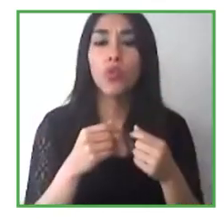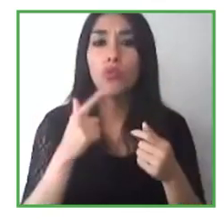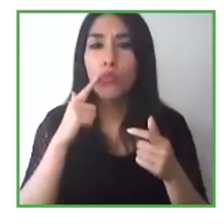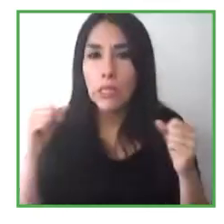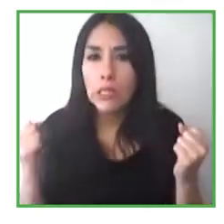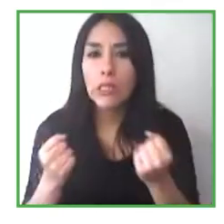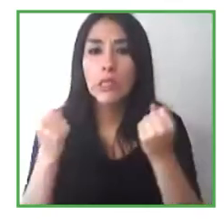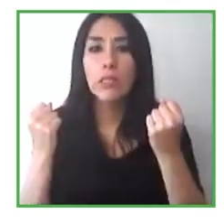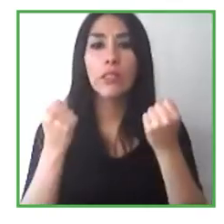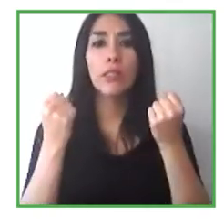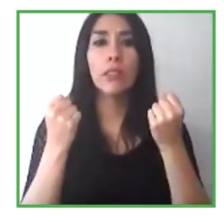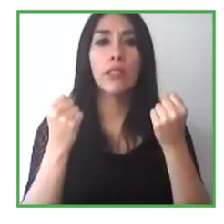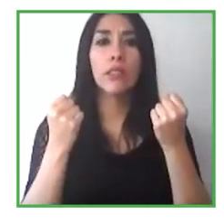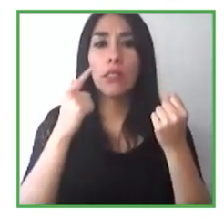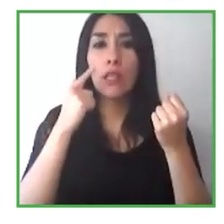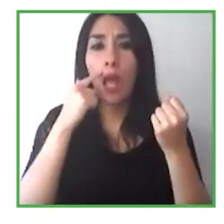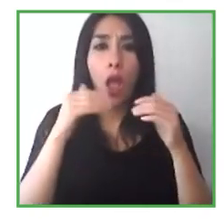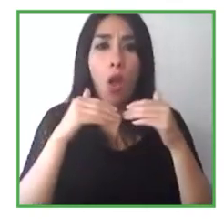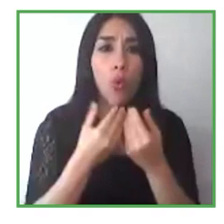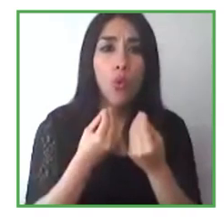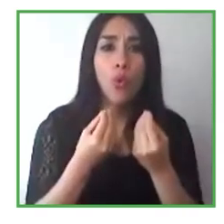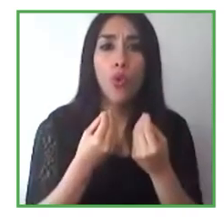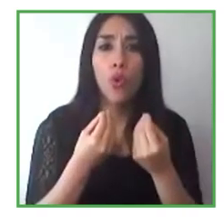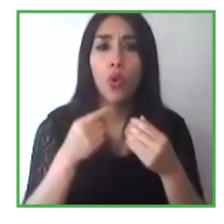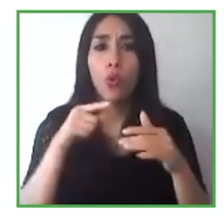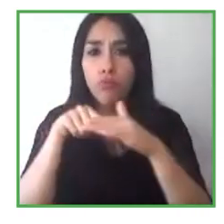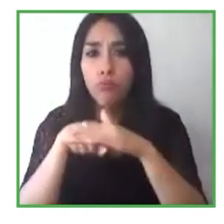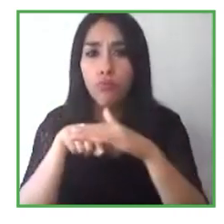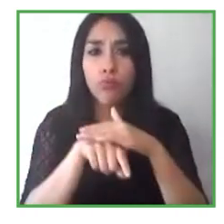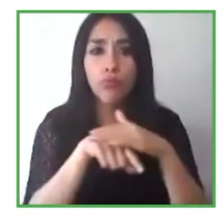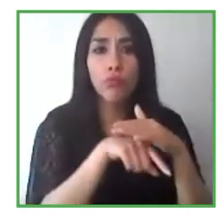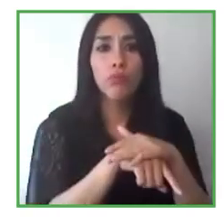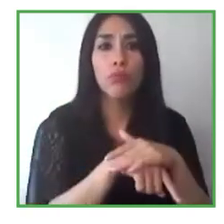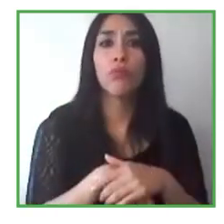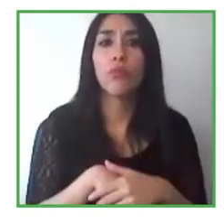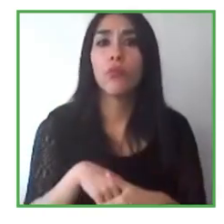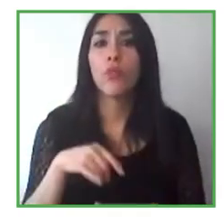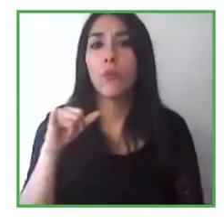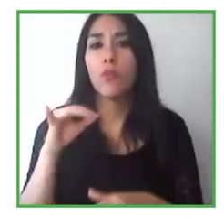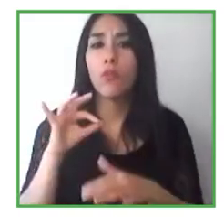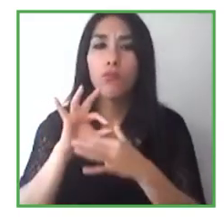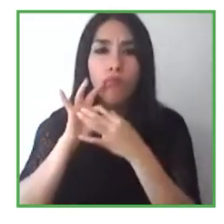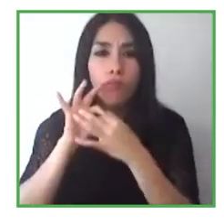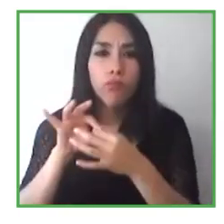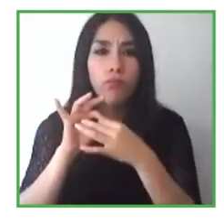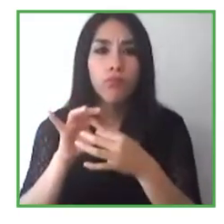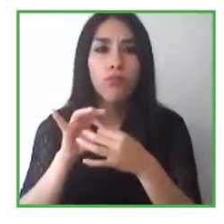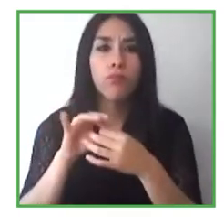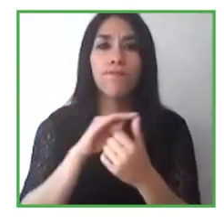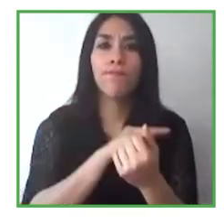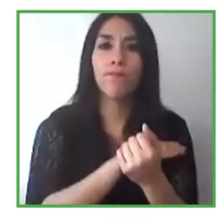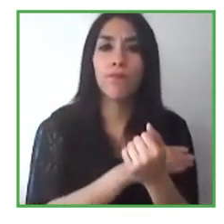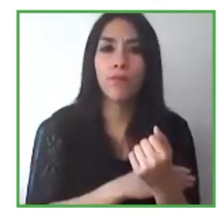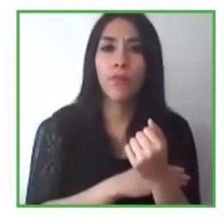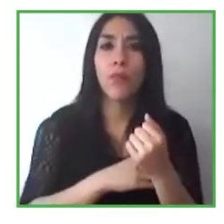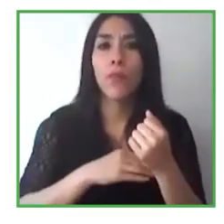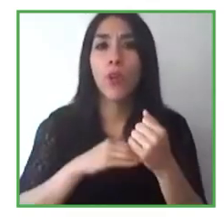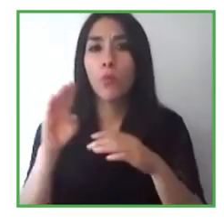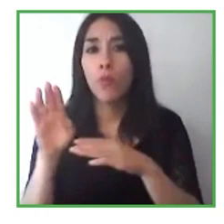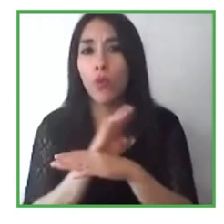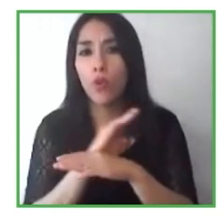acceso, en particularmente cuando unamos fuerzas con empresas como Microsoft y Microsoft Philanthropy